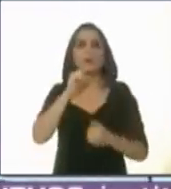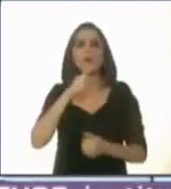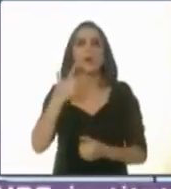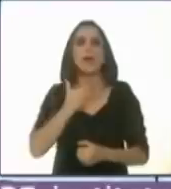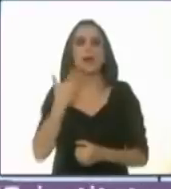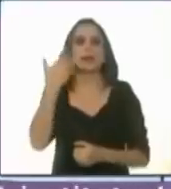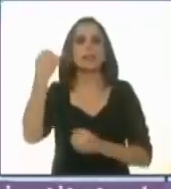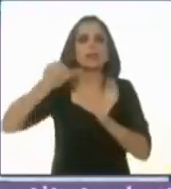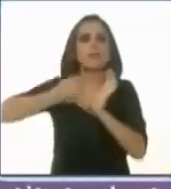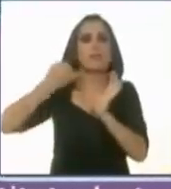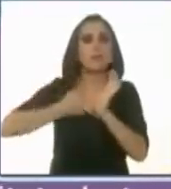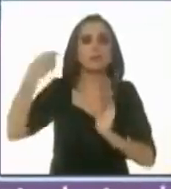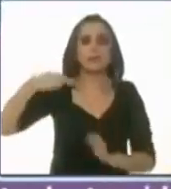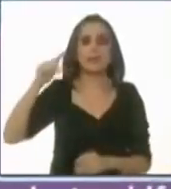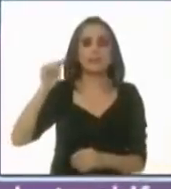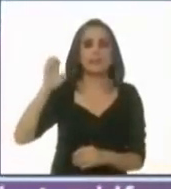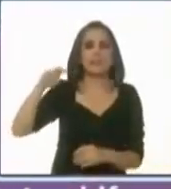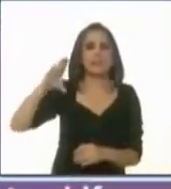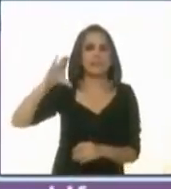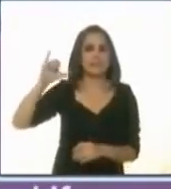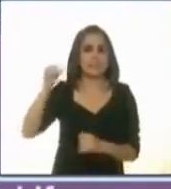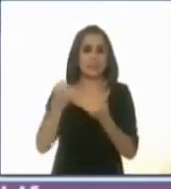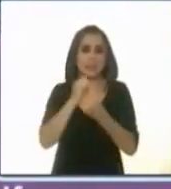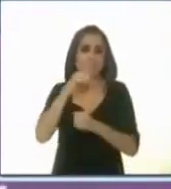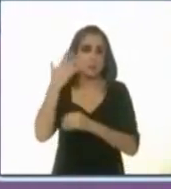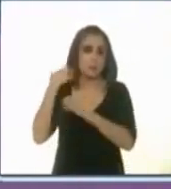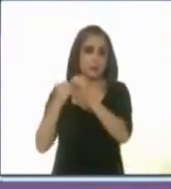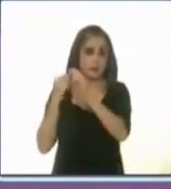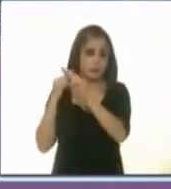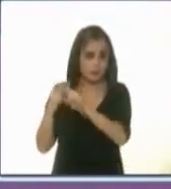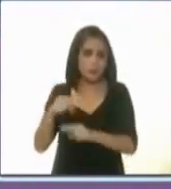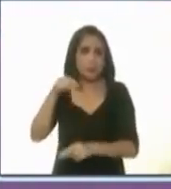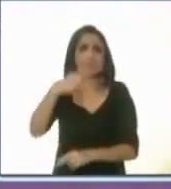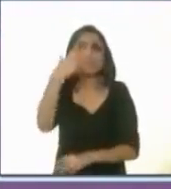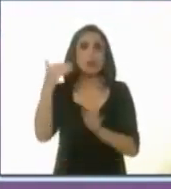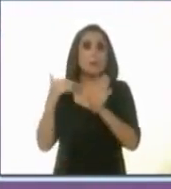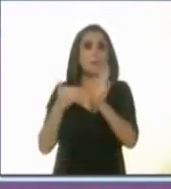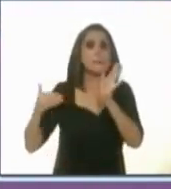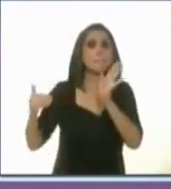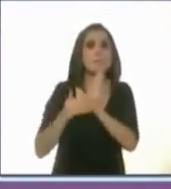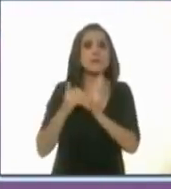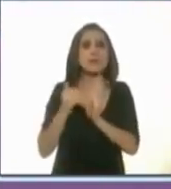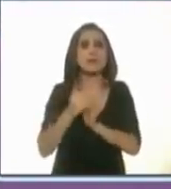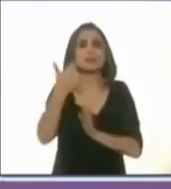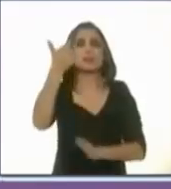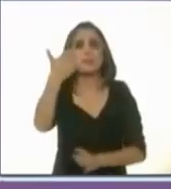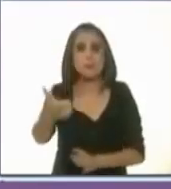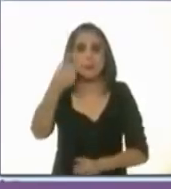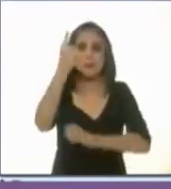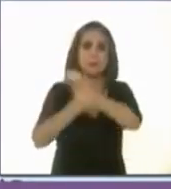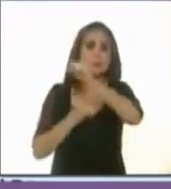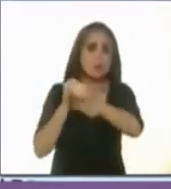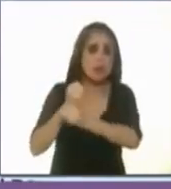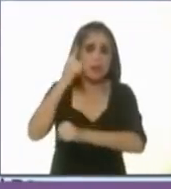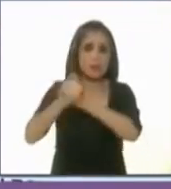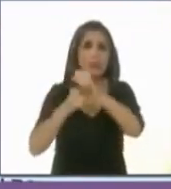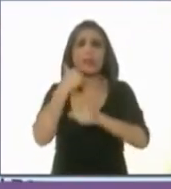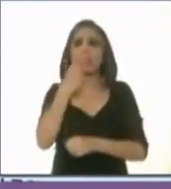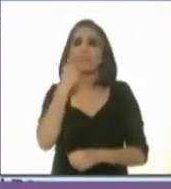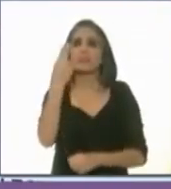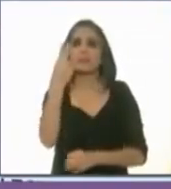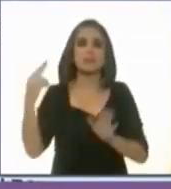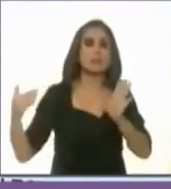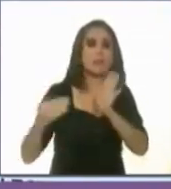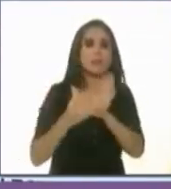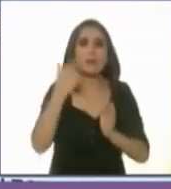llamado tenencia. Ese impuesto nos cuesta 5 mil millones de pesos al año, casi 25 mil